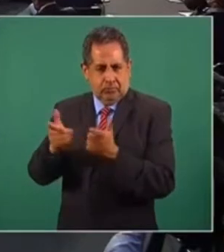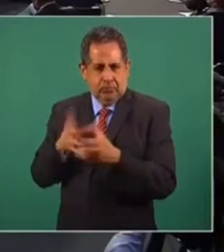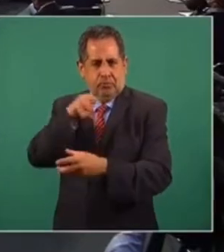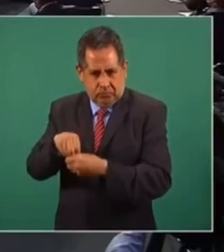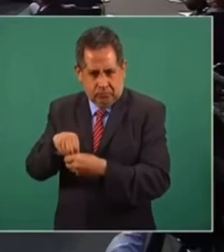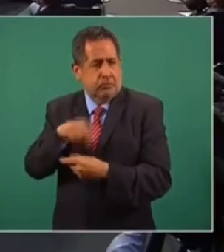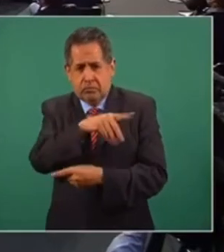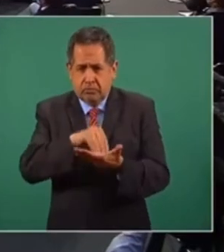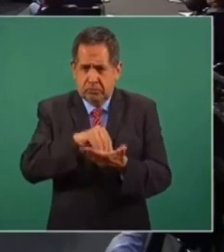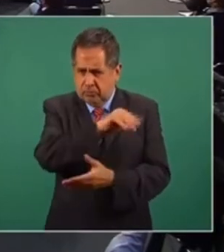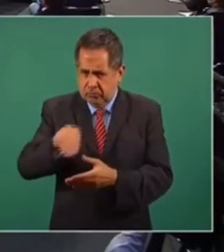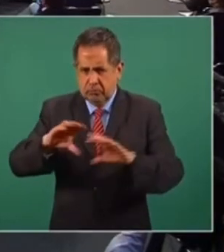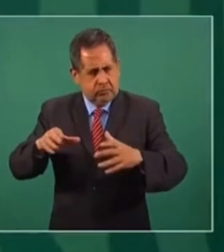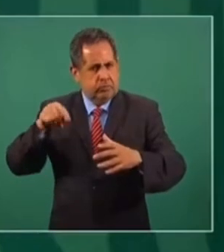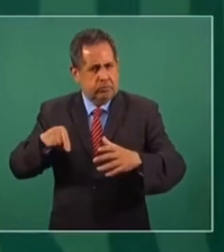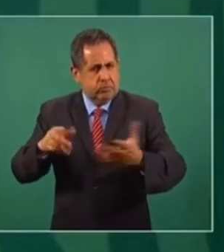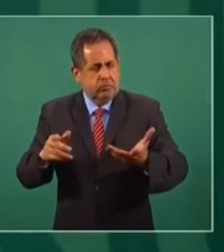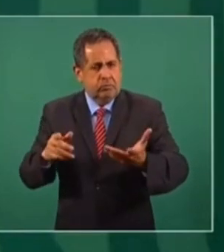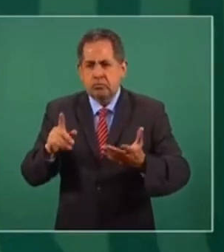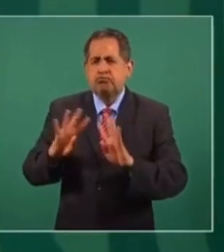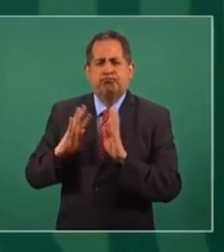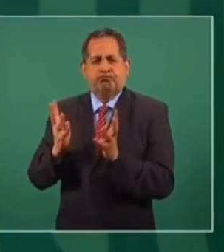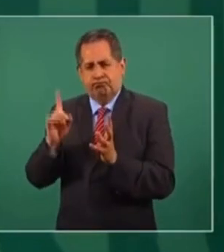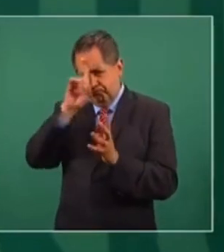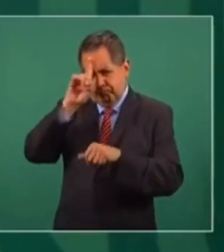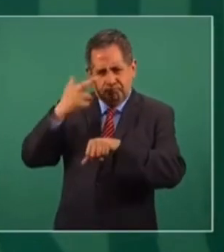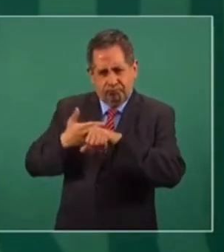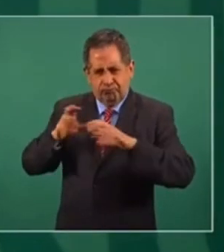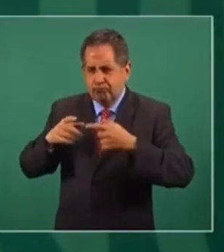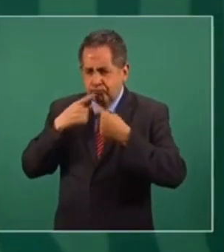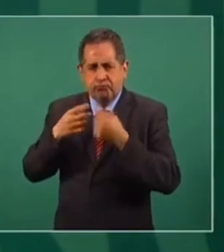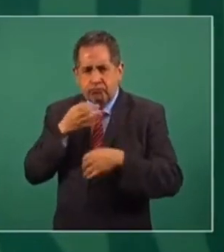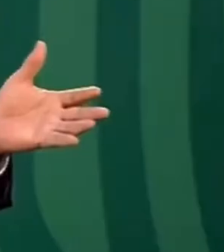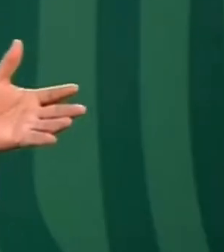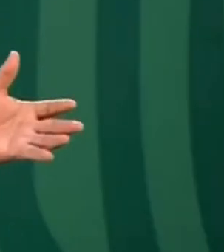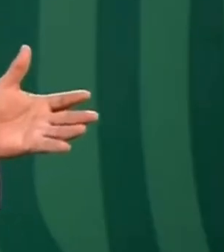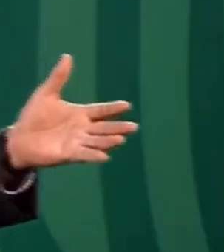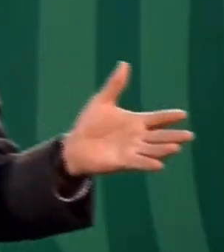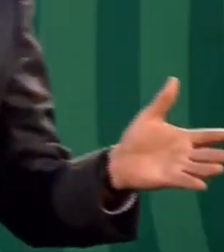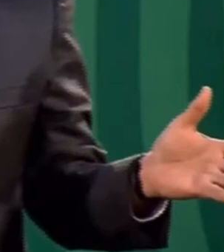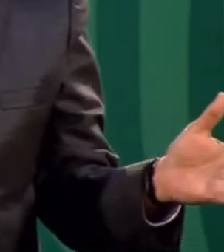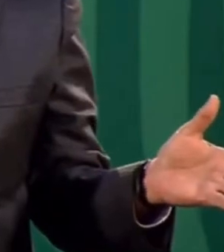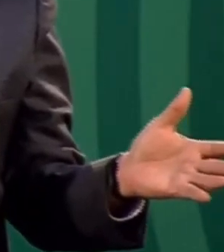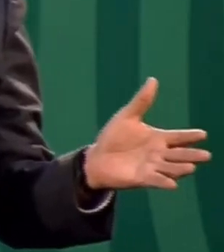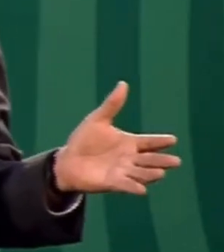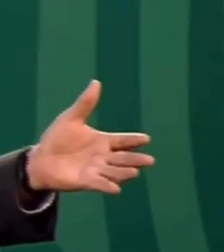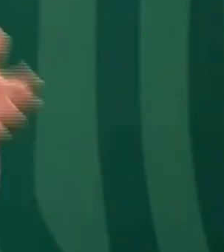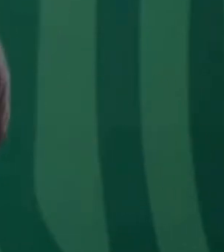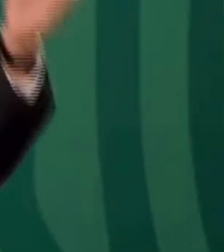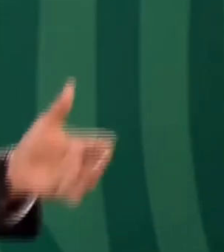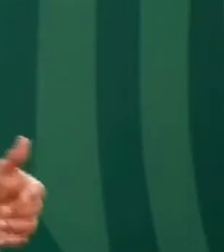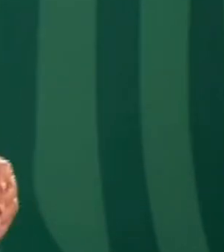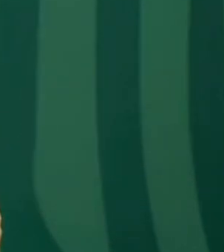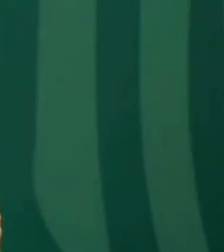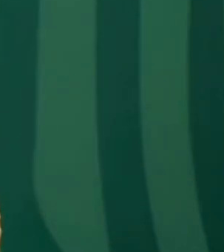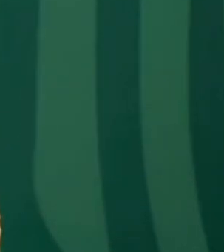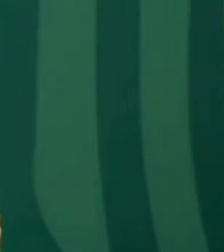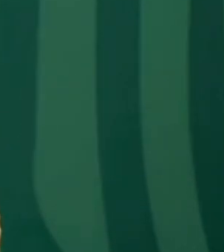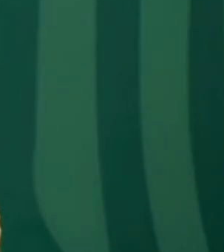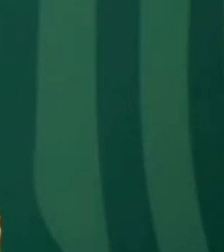Defensa y que forman parte de un consejo asesor del secretario de la Defensa. Los que están molestos